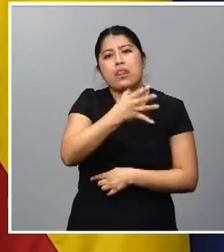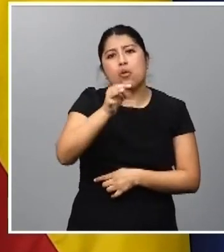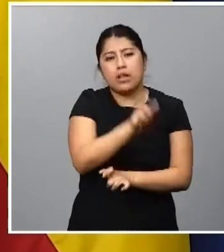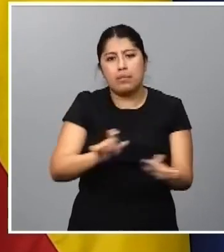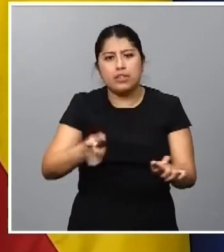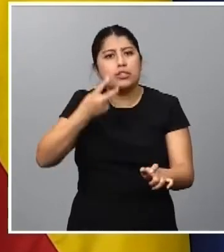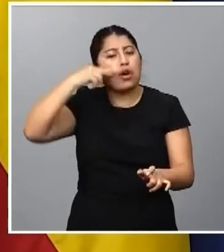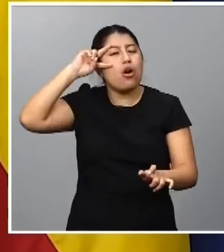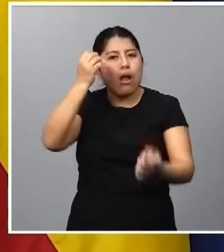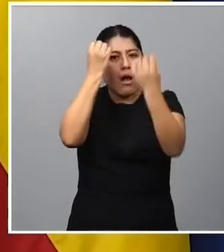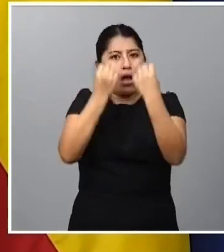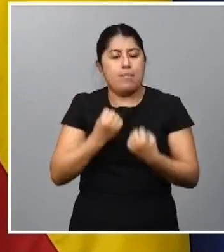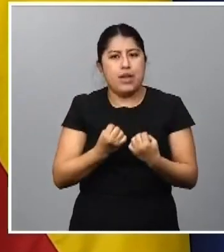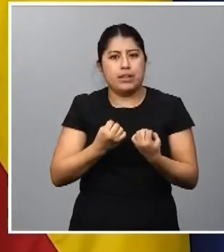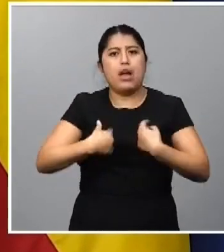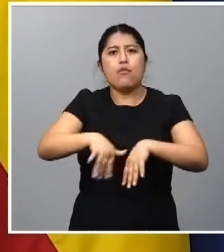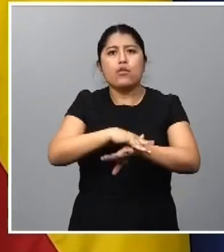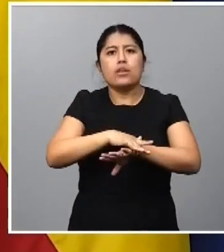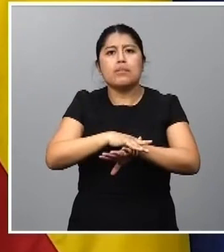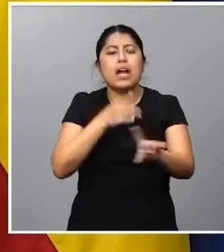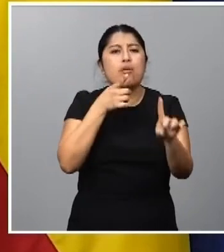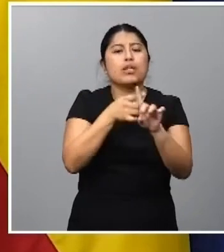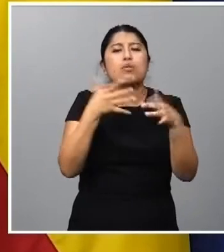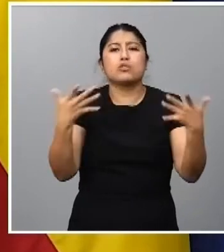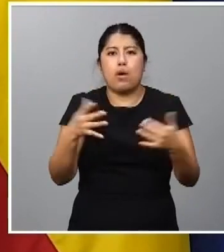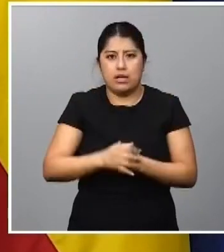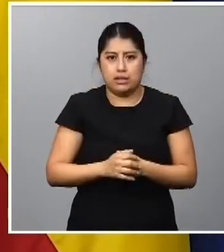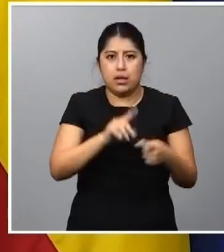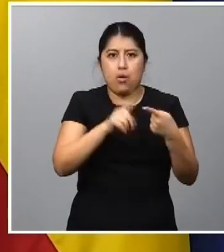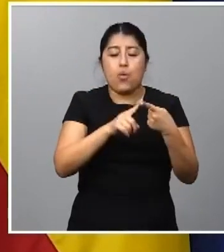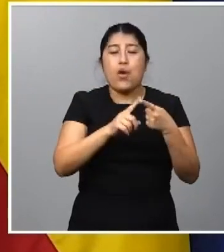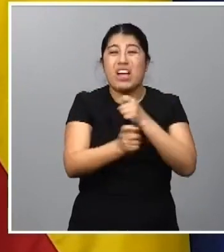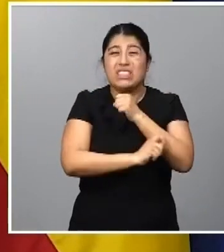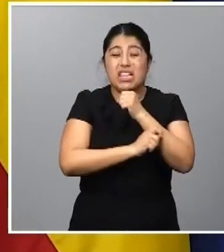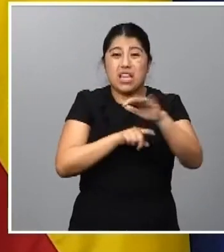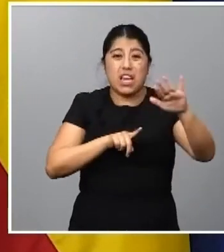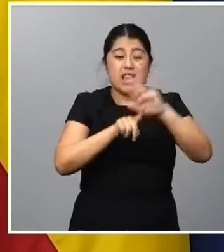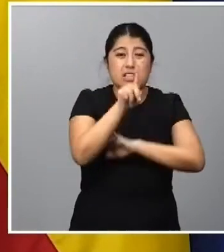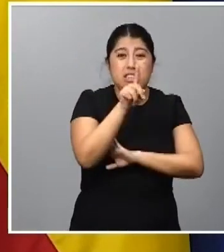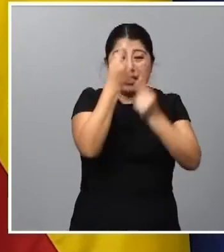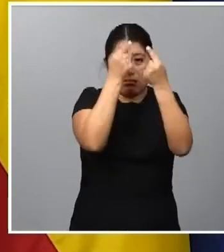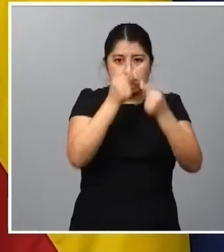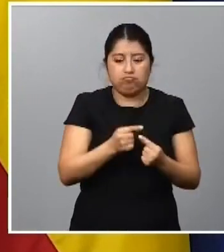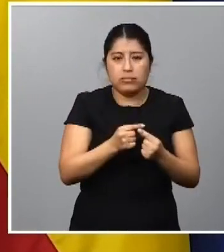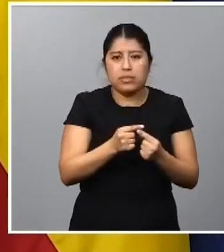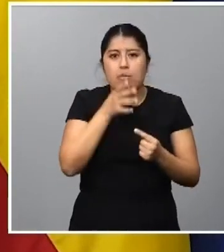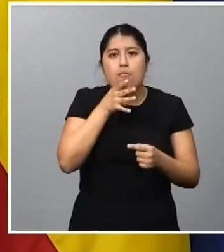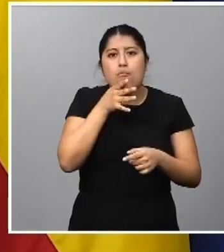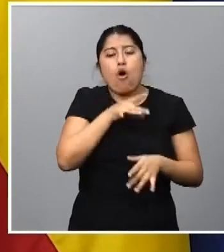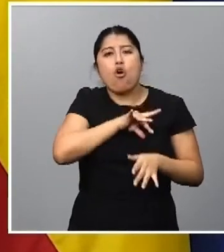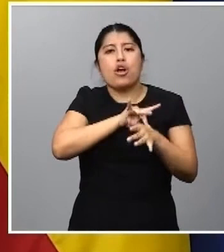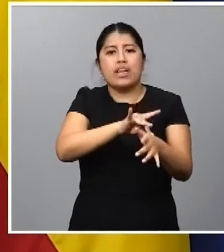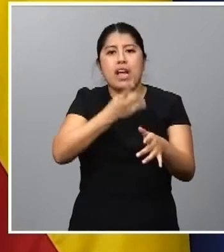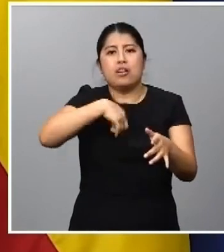expertas que tiene, fundamentalmente, dos objetivos. Diseñar una estrategia que nos permita dotarnos de una hoja de ruta